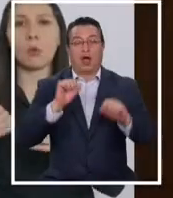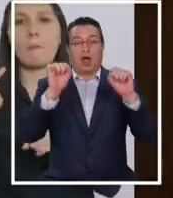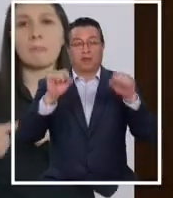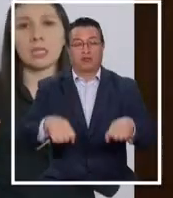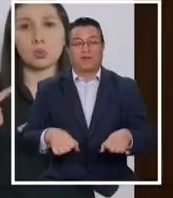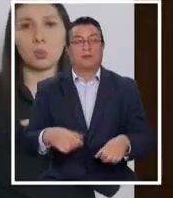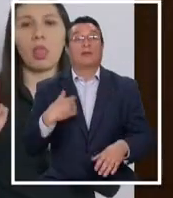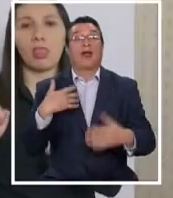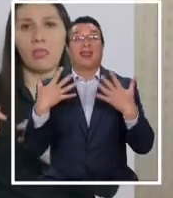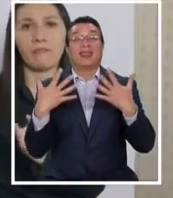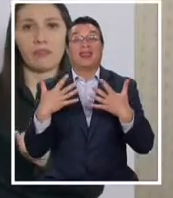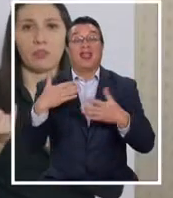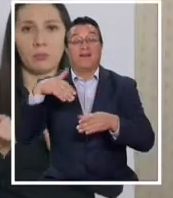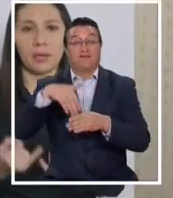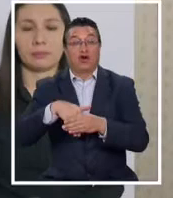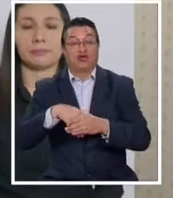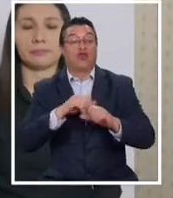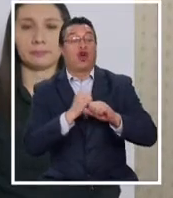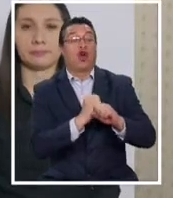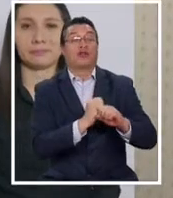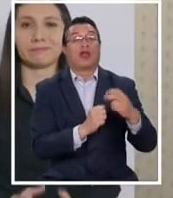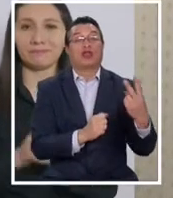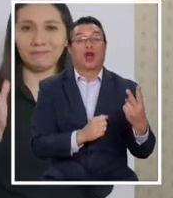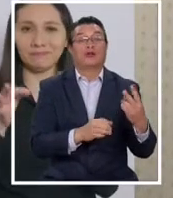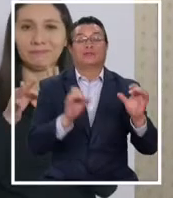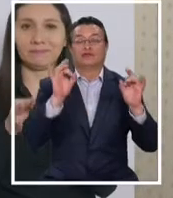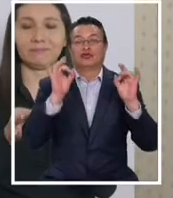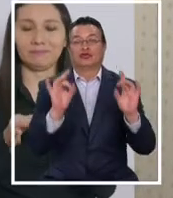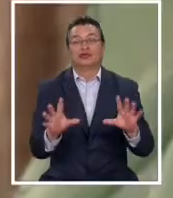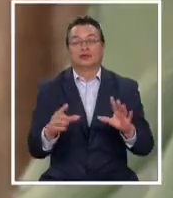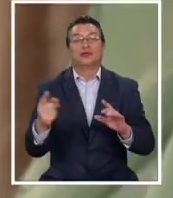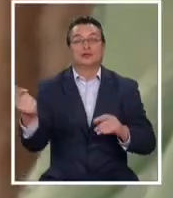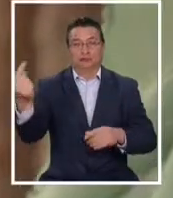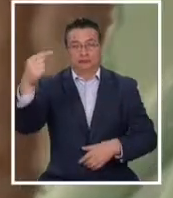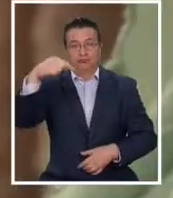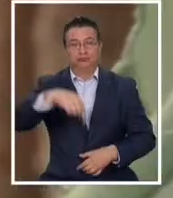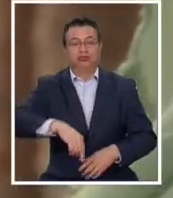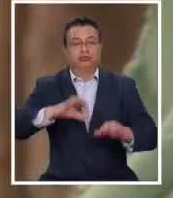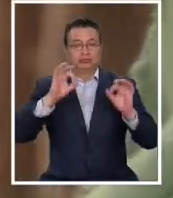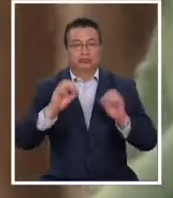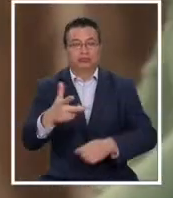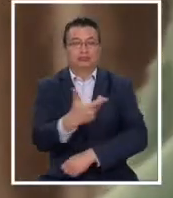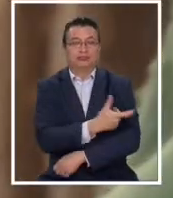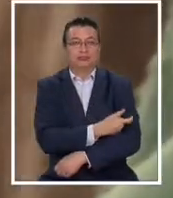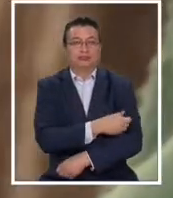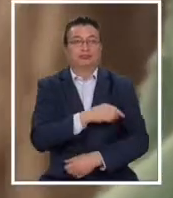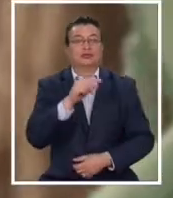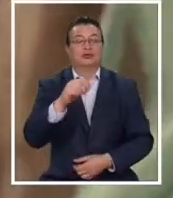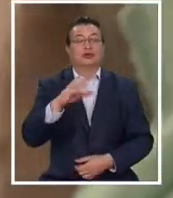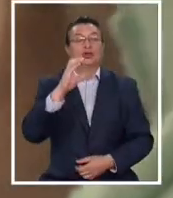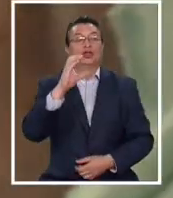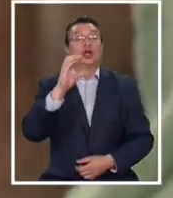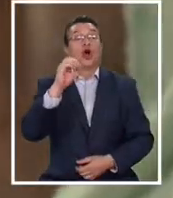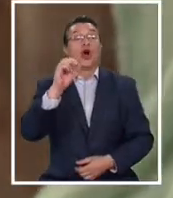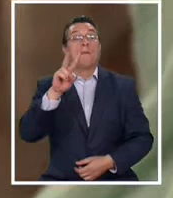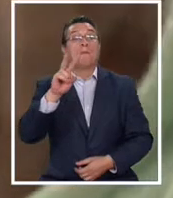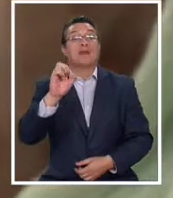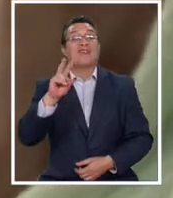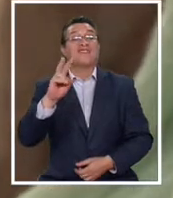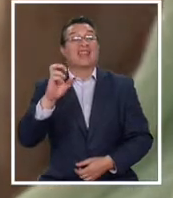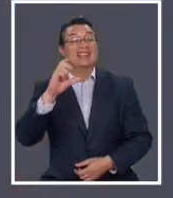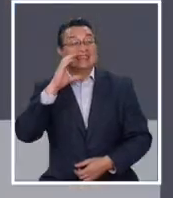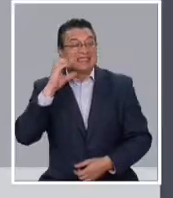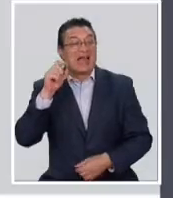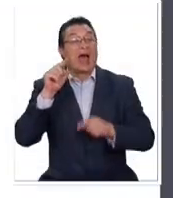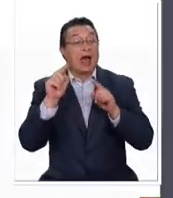Fueron 10 votos contra 2 los que finalmente sellaron la futura llegada a Chile de la vacuna llamada Convidencia. Como característica